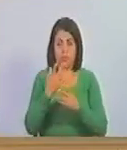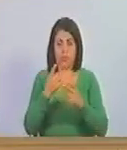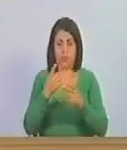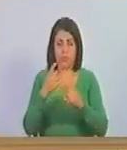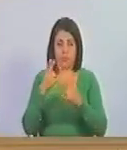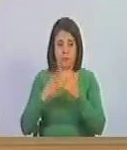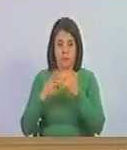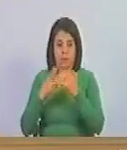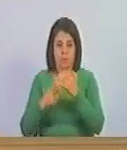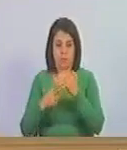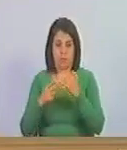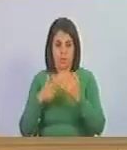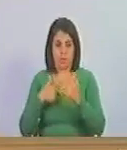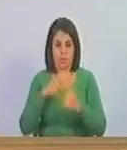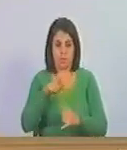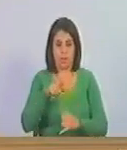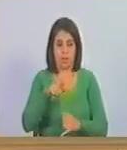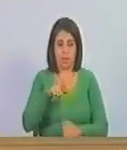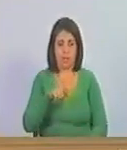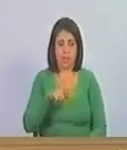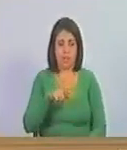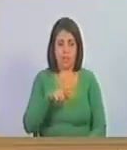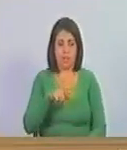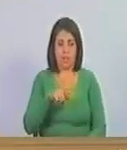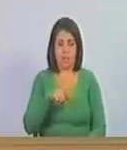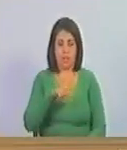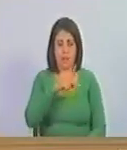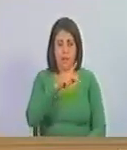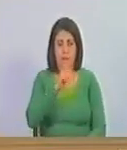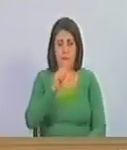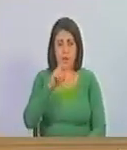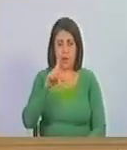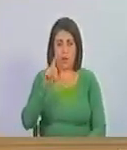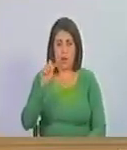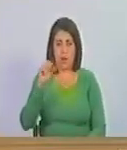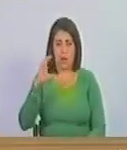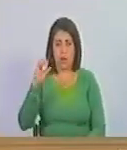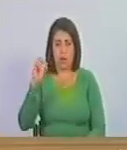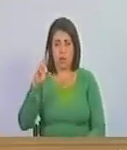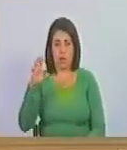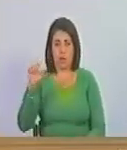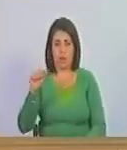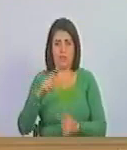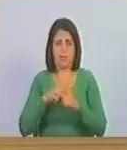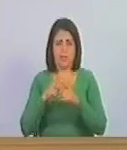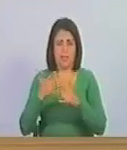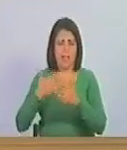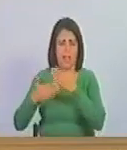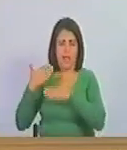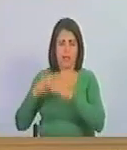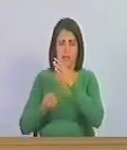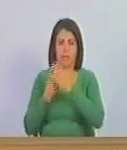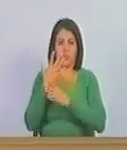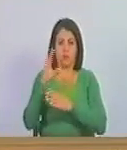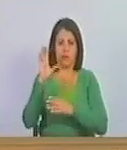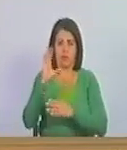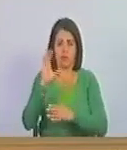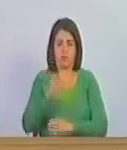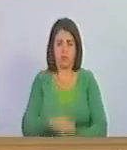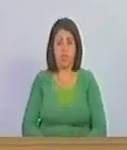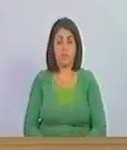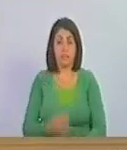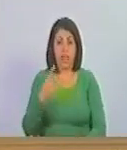apellido su mamá se llamaba Paula Correa en los preliminares de la fundación de Caracas